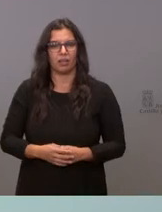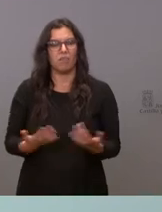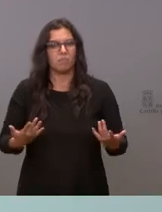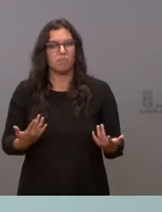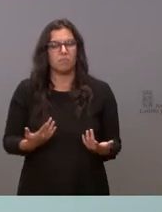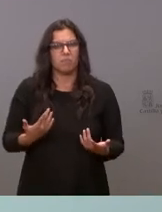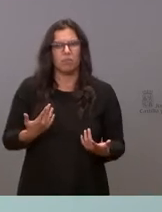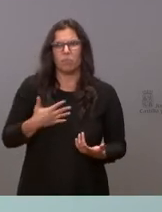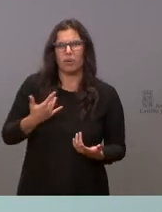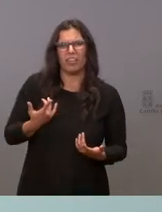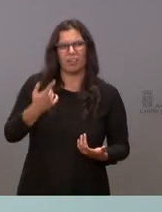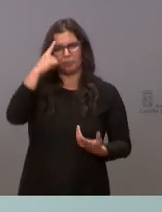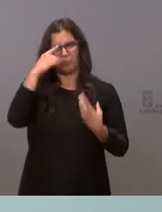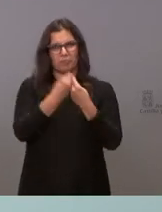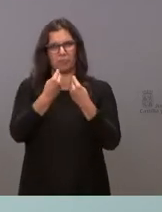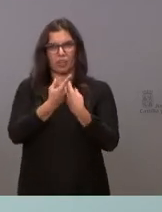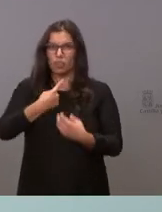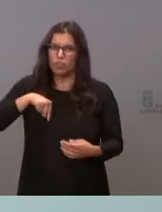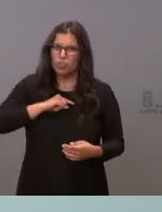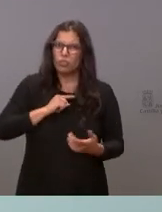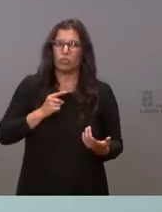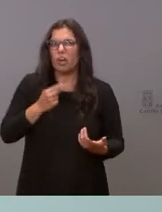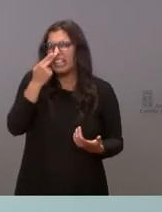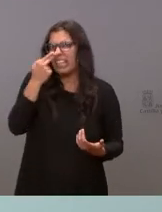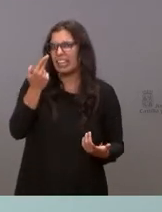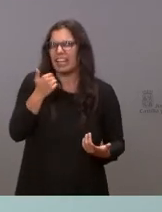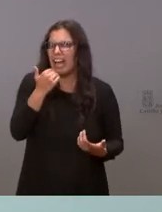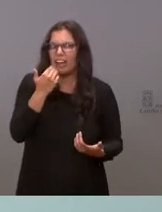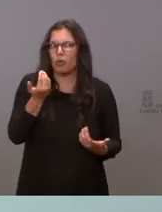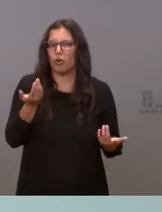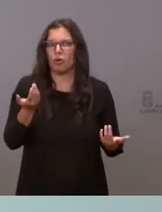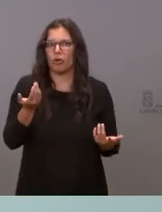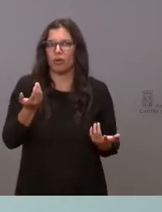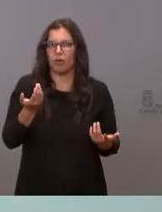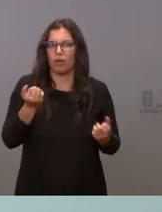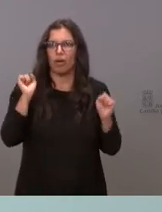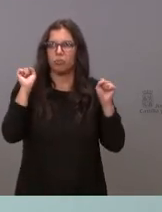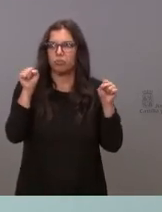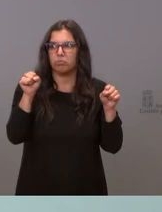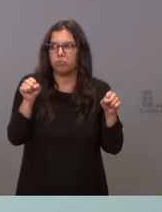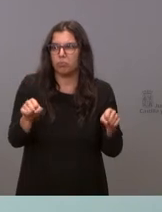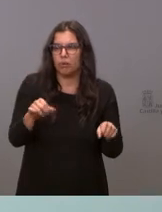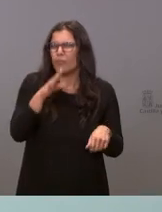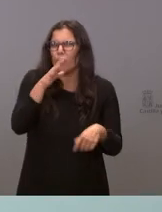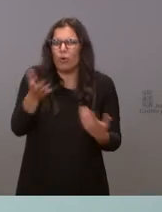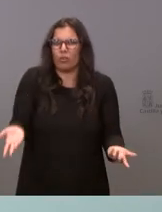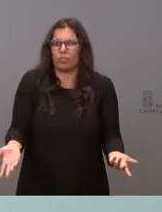entender que nosotros tengamos algún interés en retrasar la campaña de vacunación?